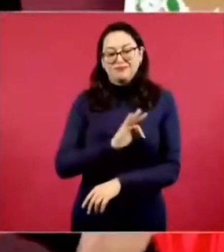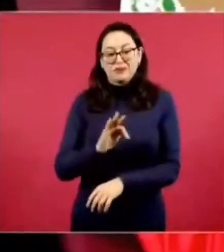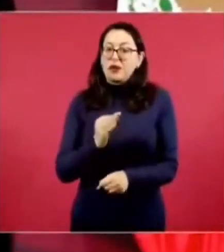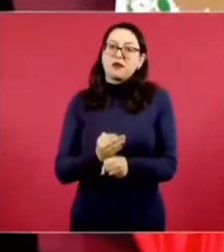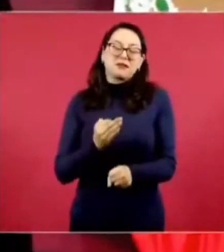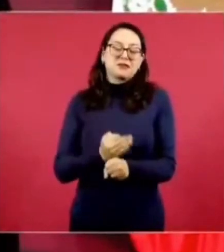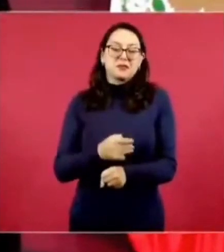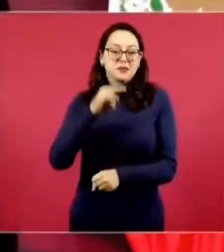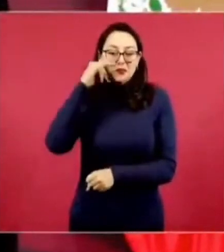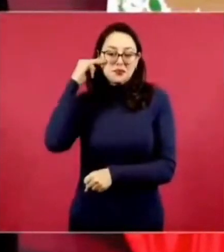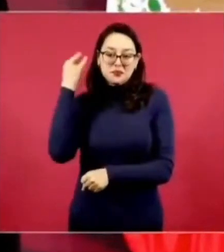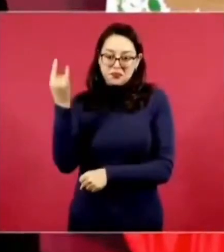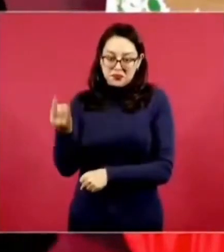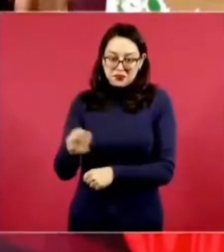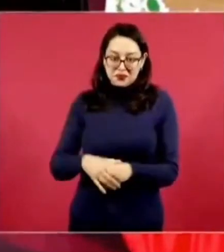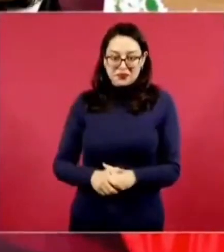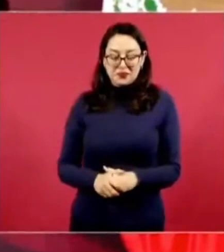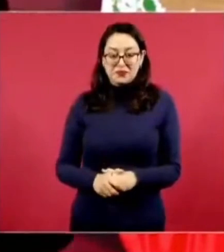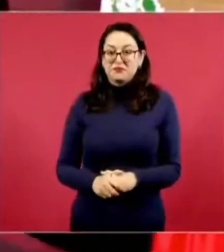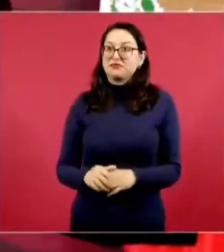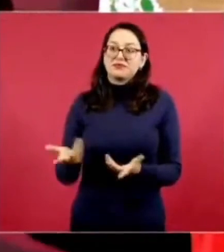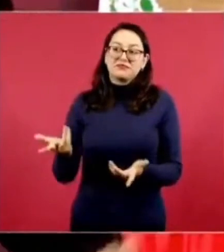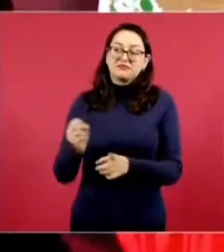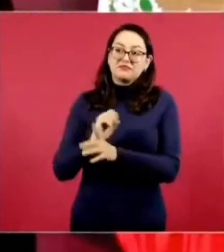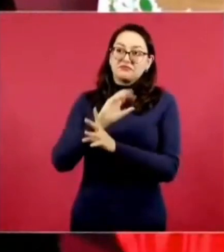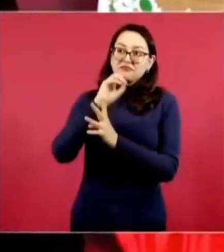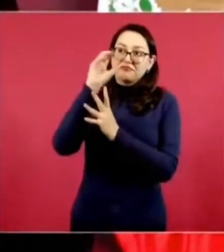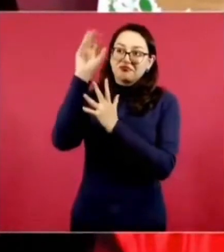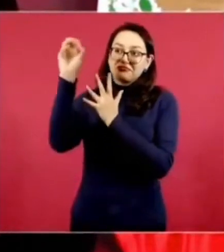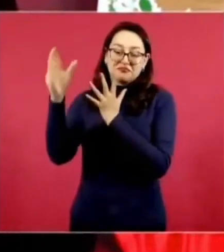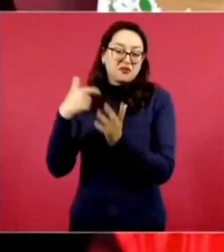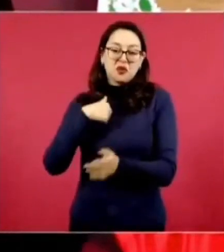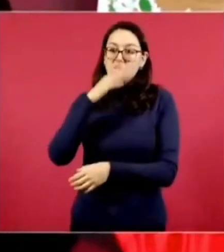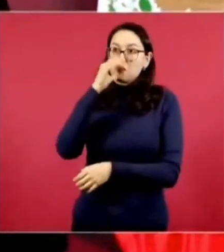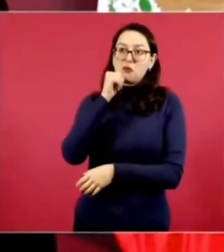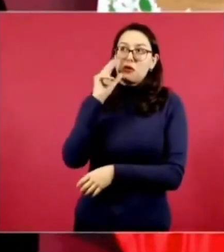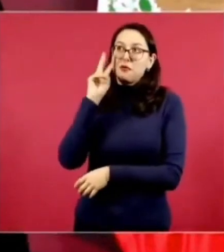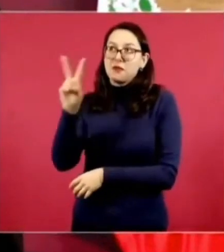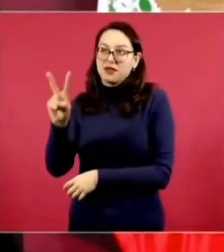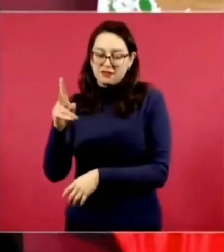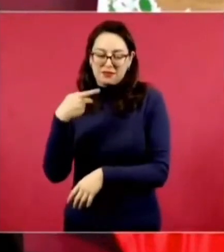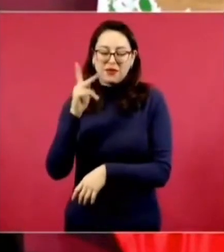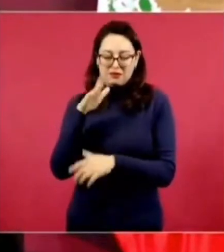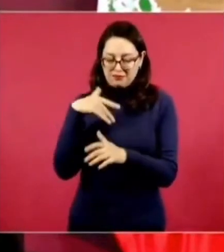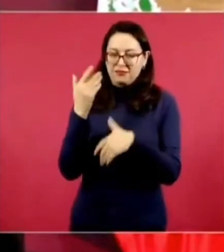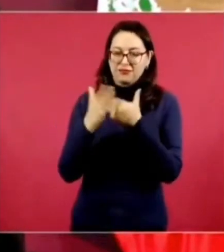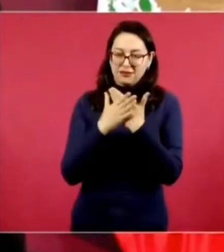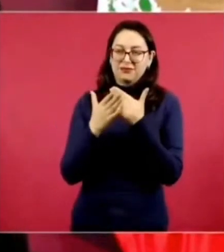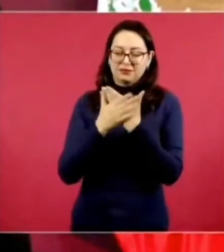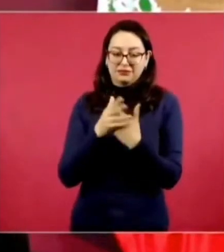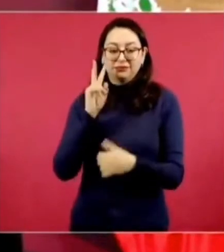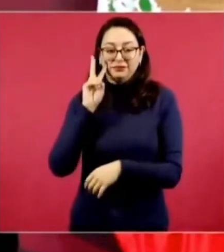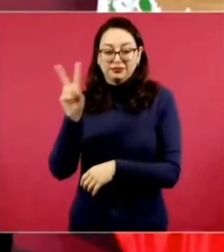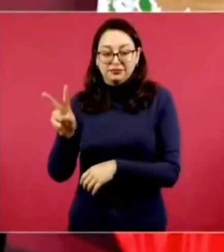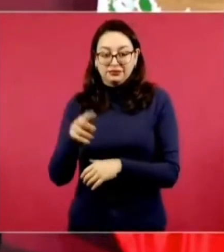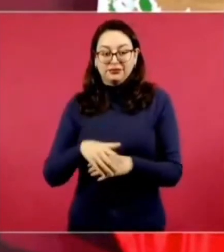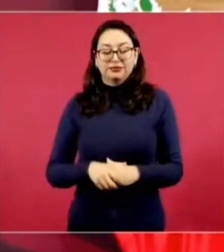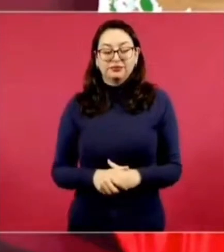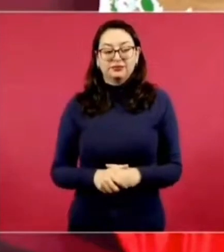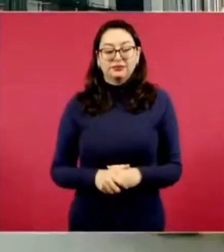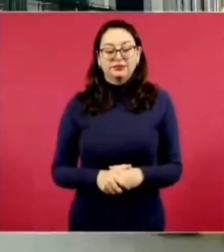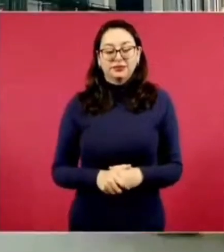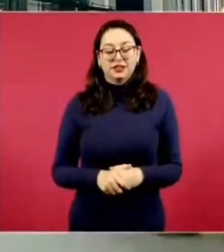aunque estén floreando no puedo ir este otros árboles flor